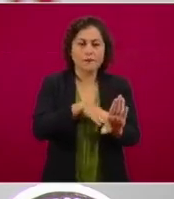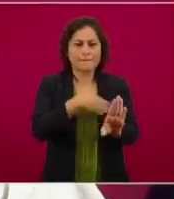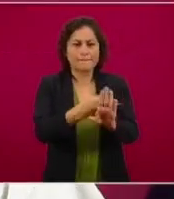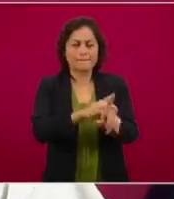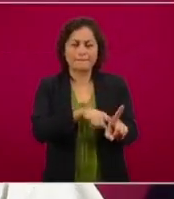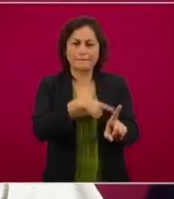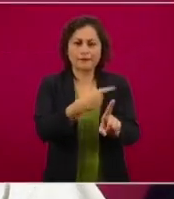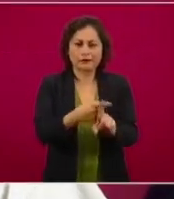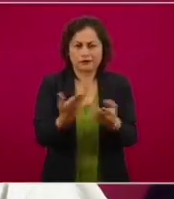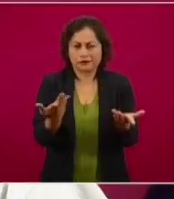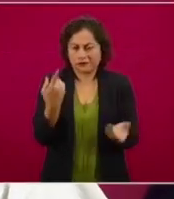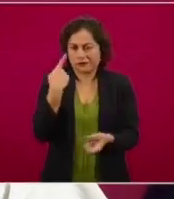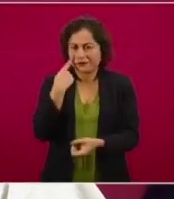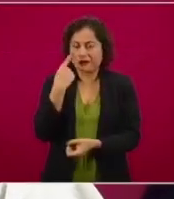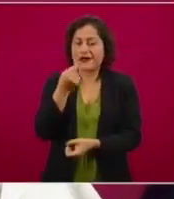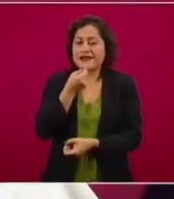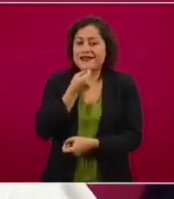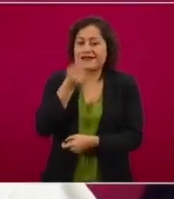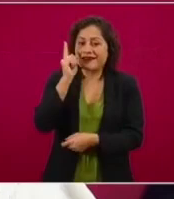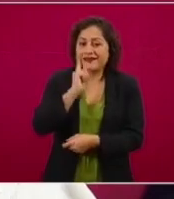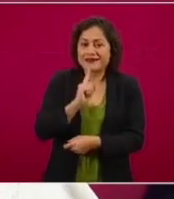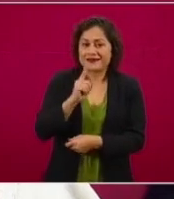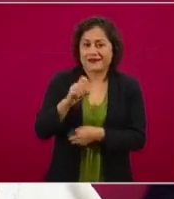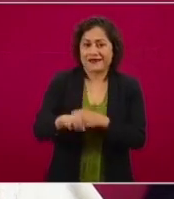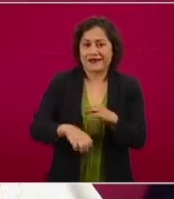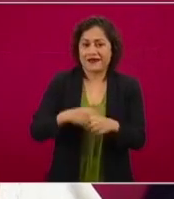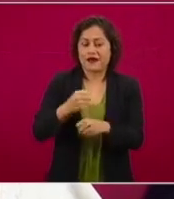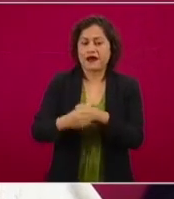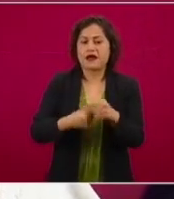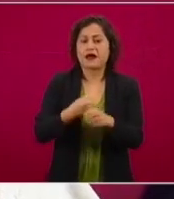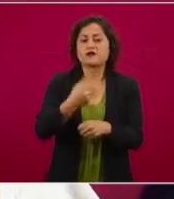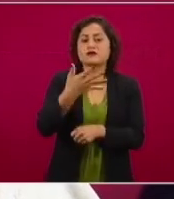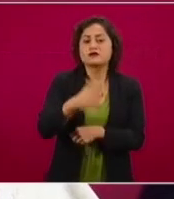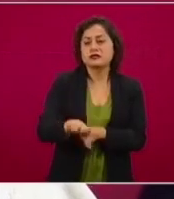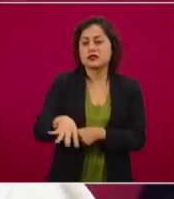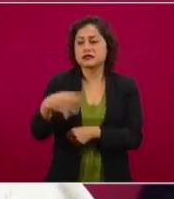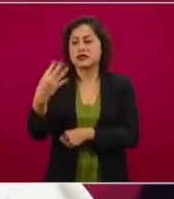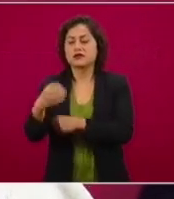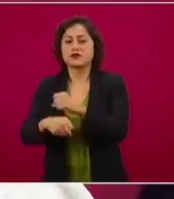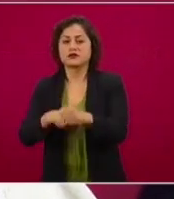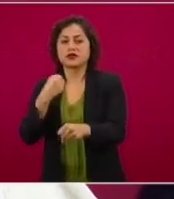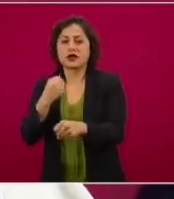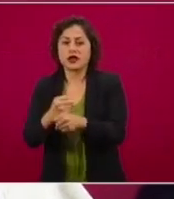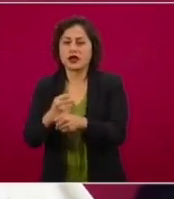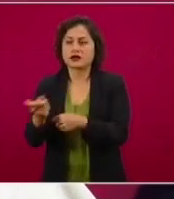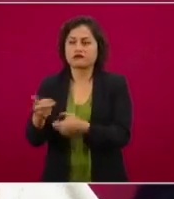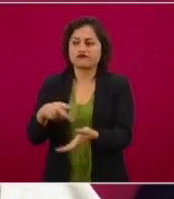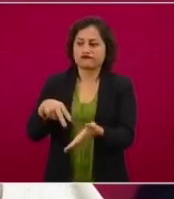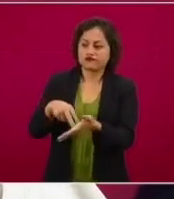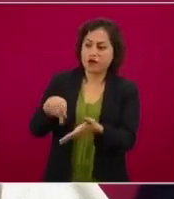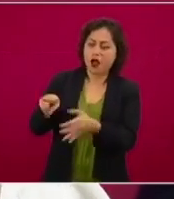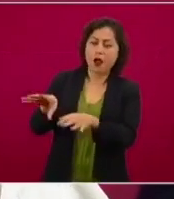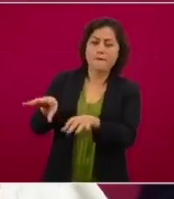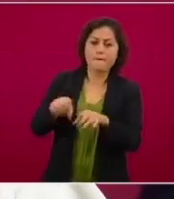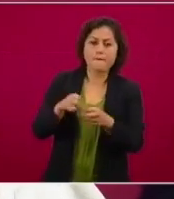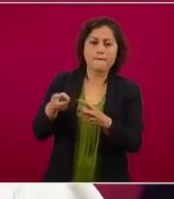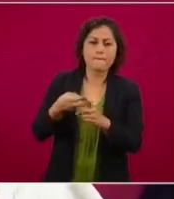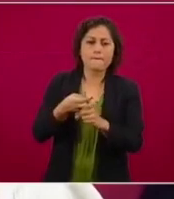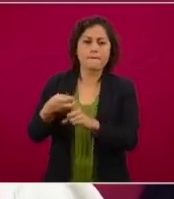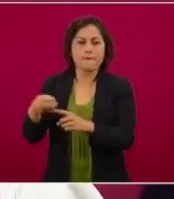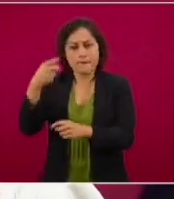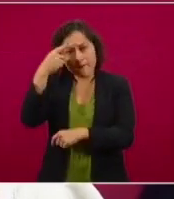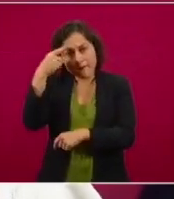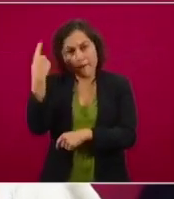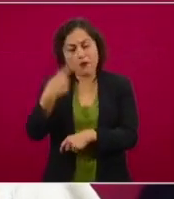10 a 14 años que pare es víctima de violación sexual. Una